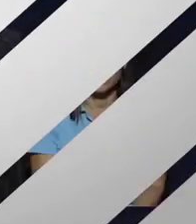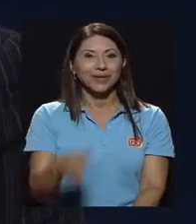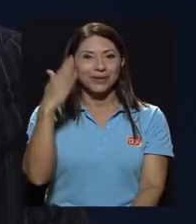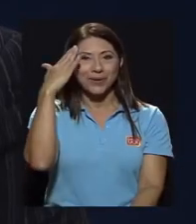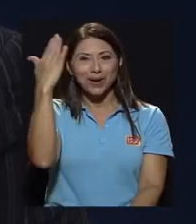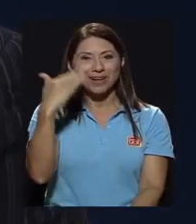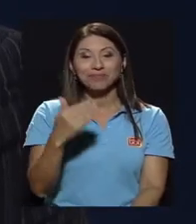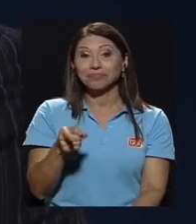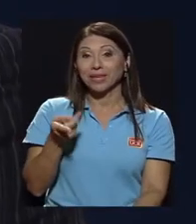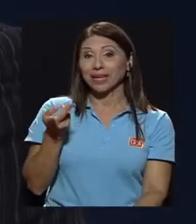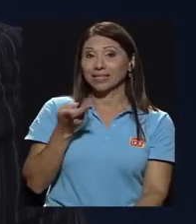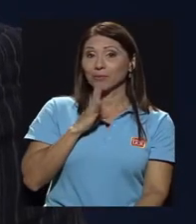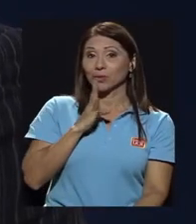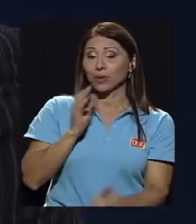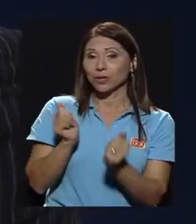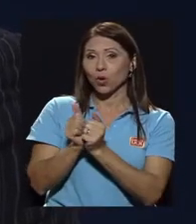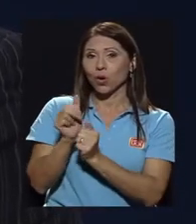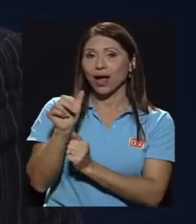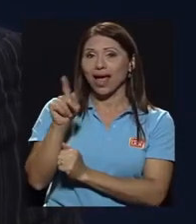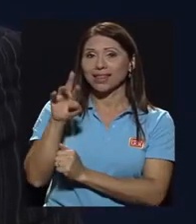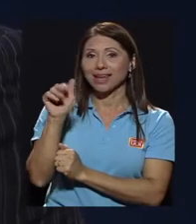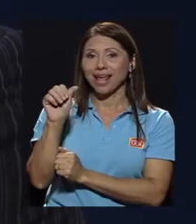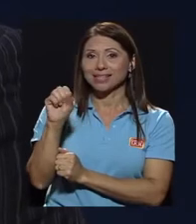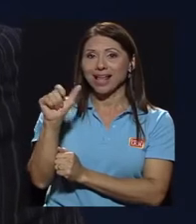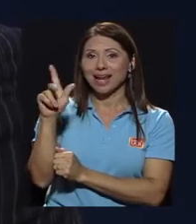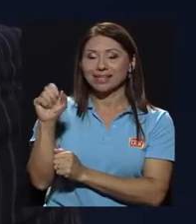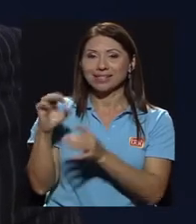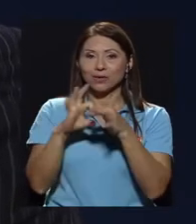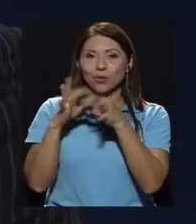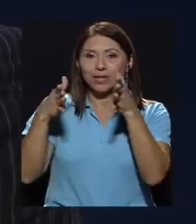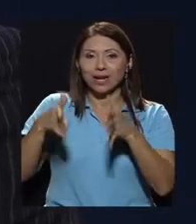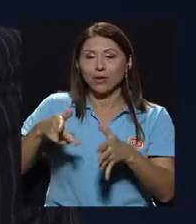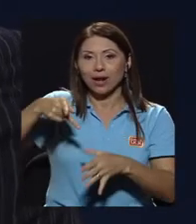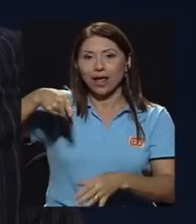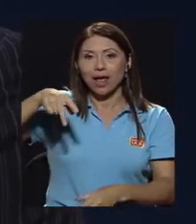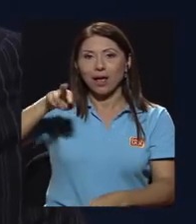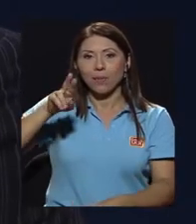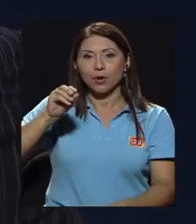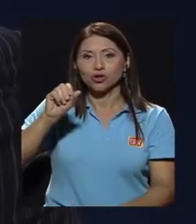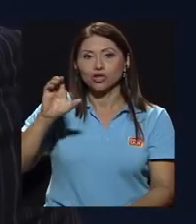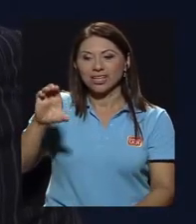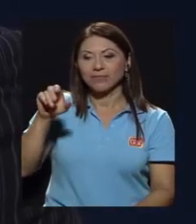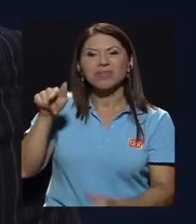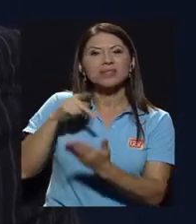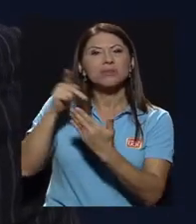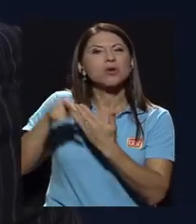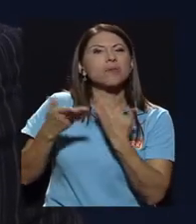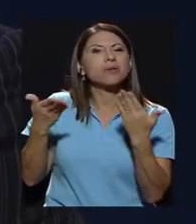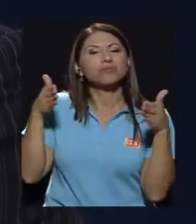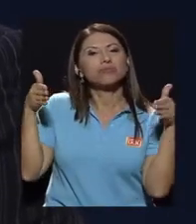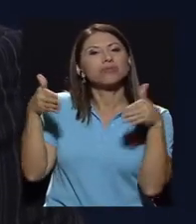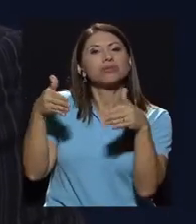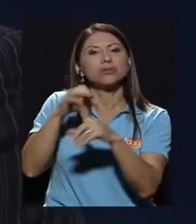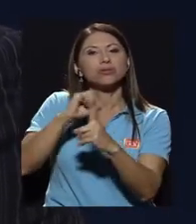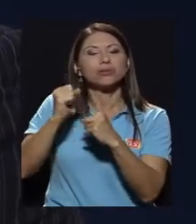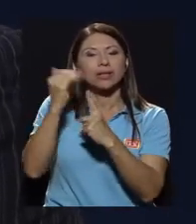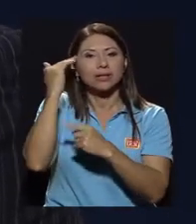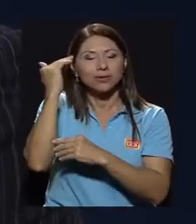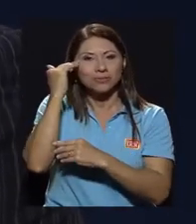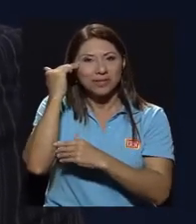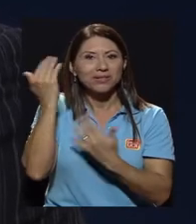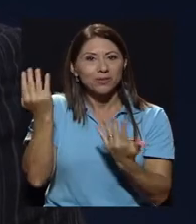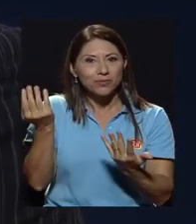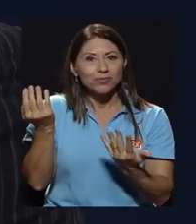Hola, estamos conversando con Andrea Salas, coordinadora del PROCIC, un programa que trata sobre la sociedad del conocimiento y por